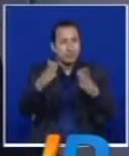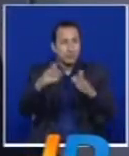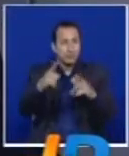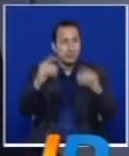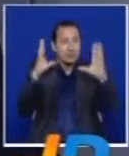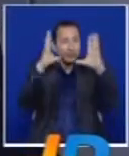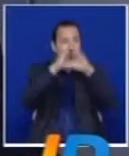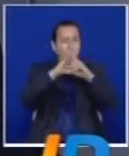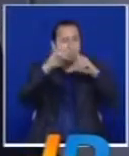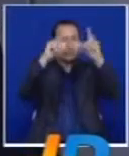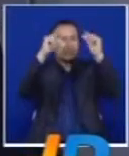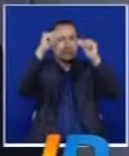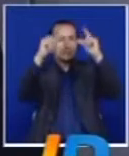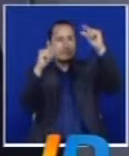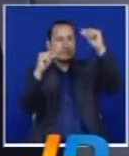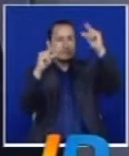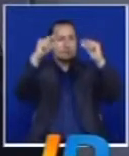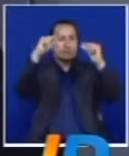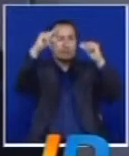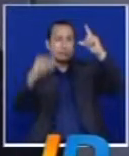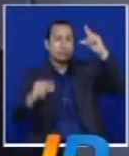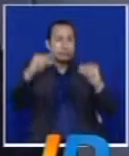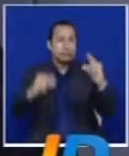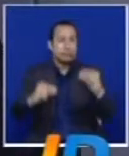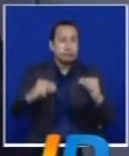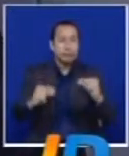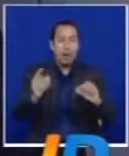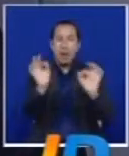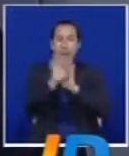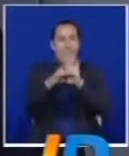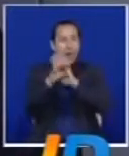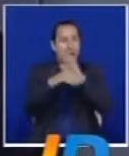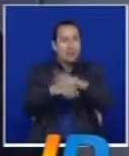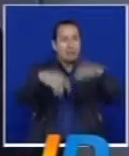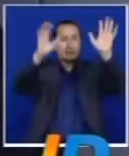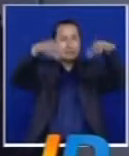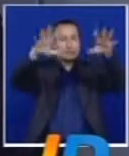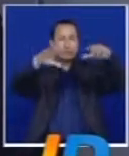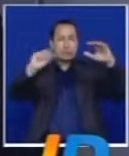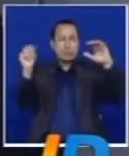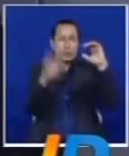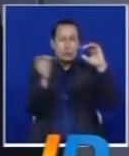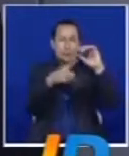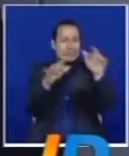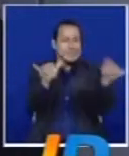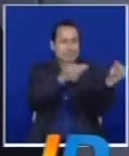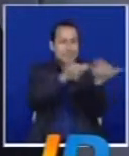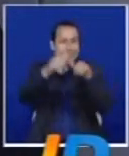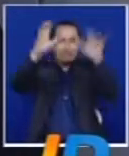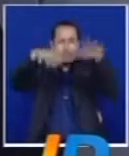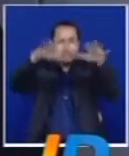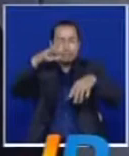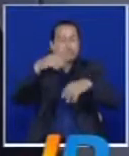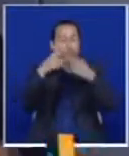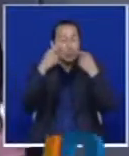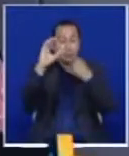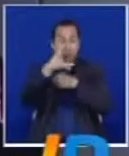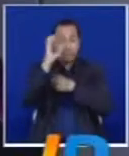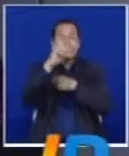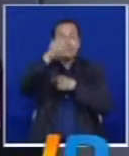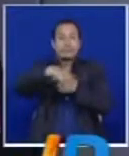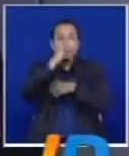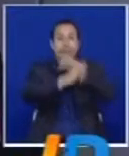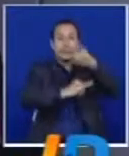está llena de estrellas y no han caído del cielo a la tierra. Lo que han caído son una lluvia de goles en el fútbol colombiano y en el fútbol internacional, donde